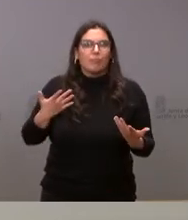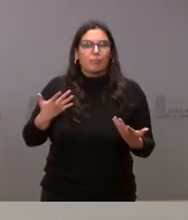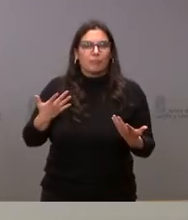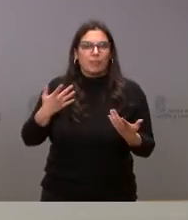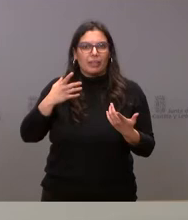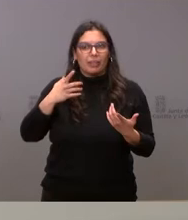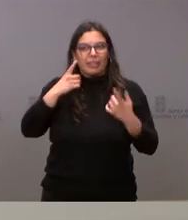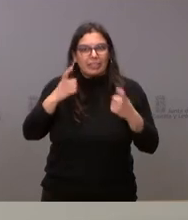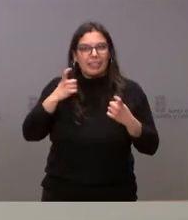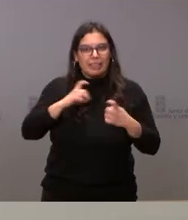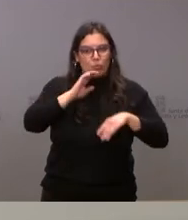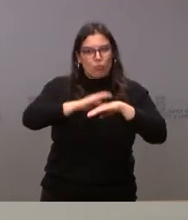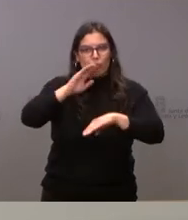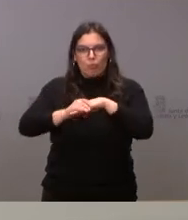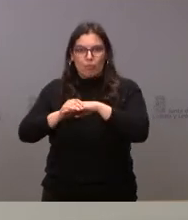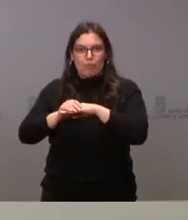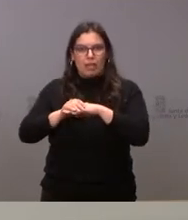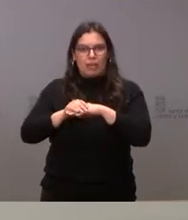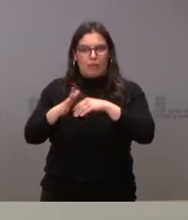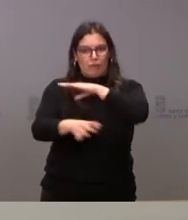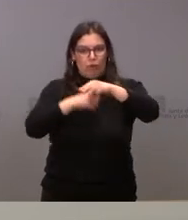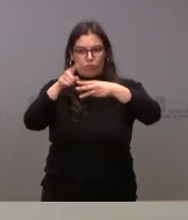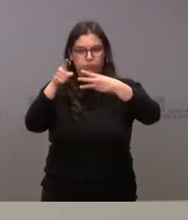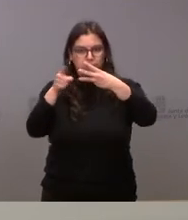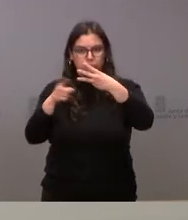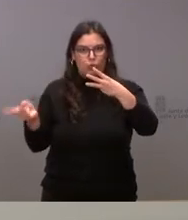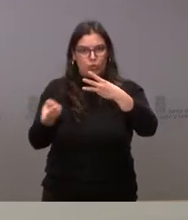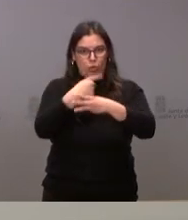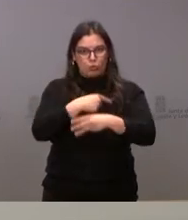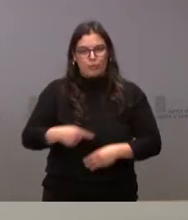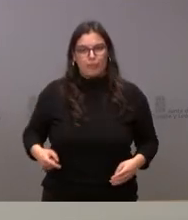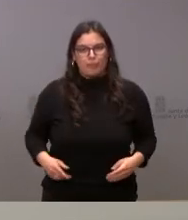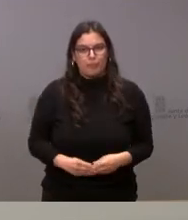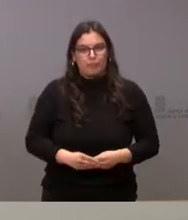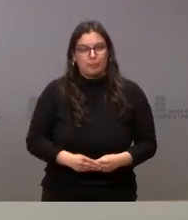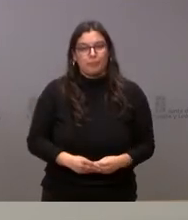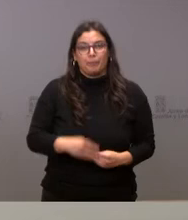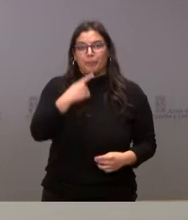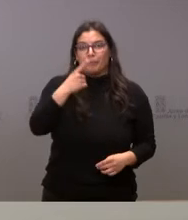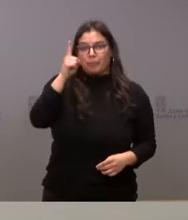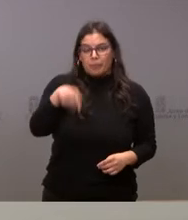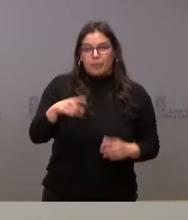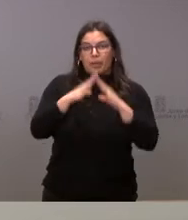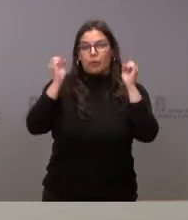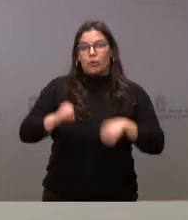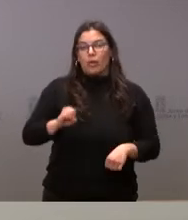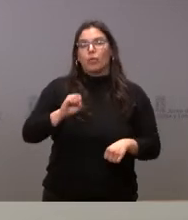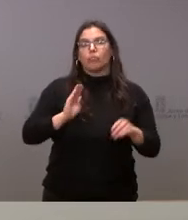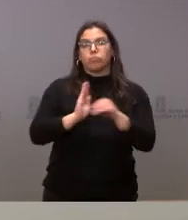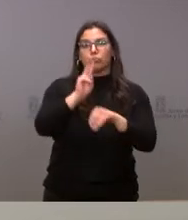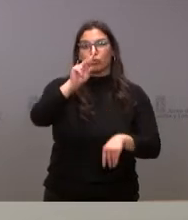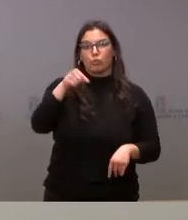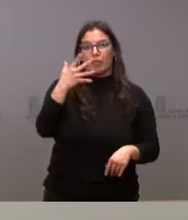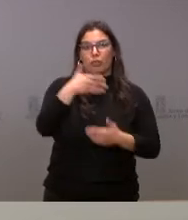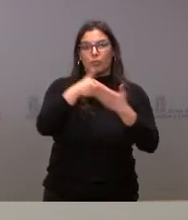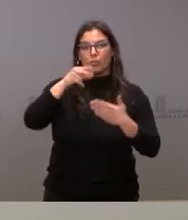ejecución de los mismos. Significarles que se ha acordado una inversión de 2,5 millones de euros para la